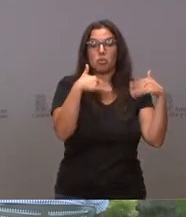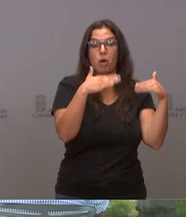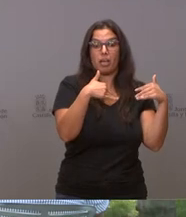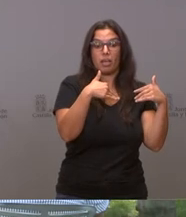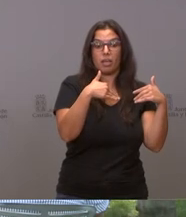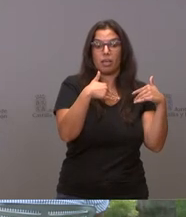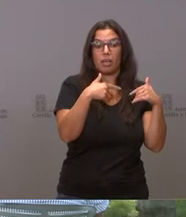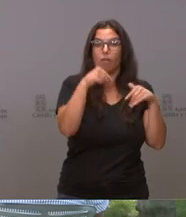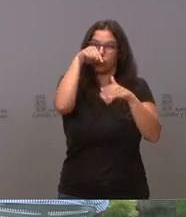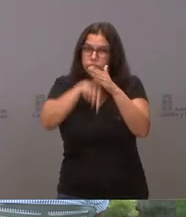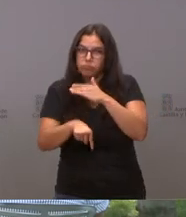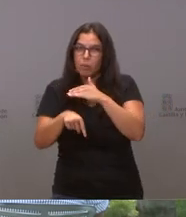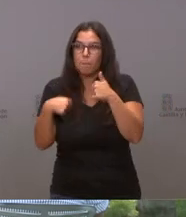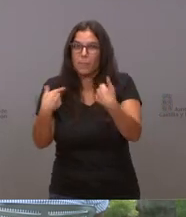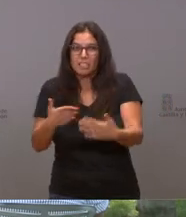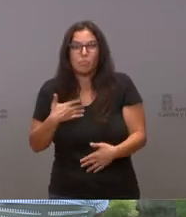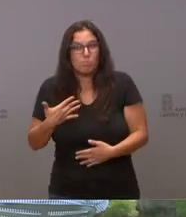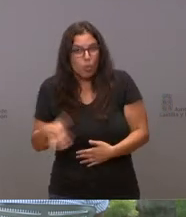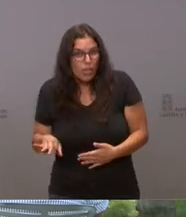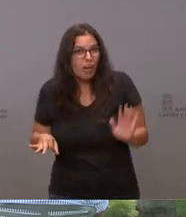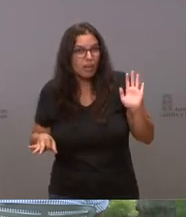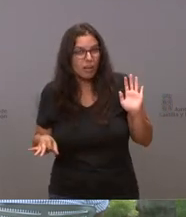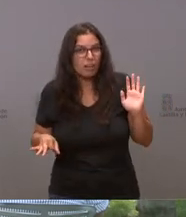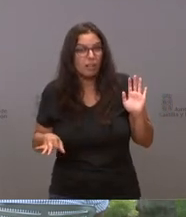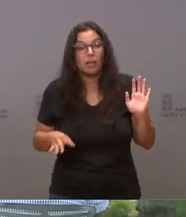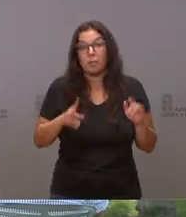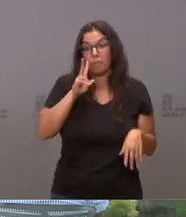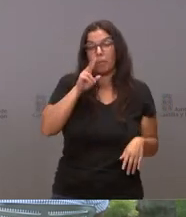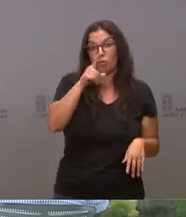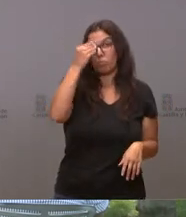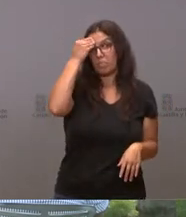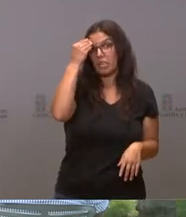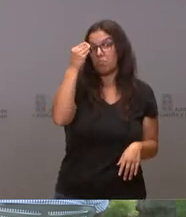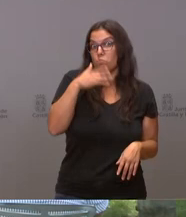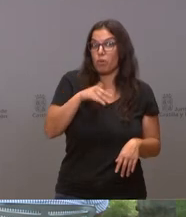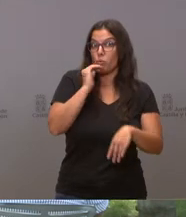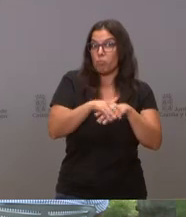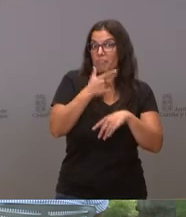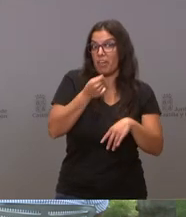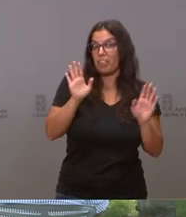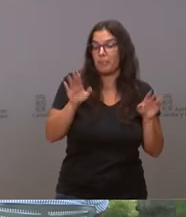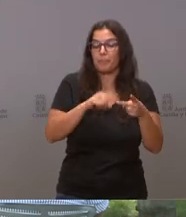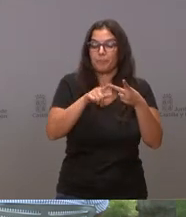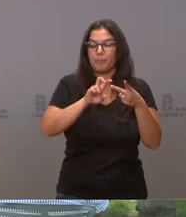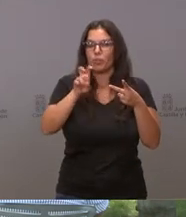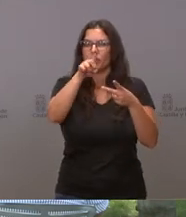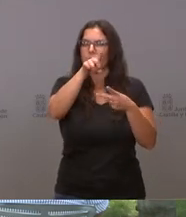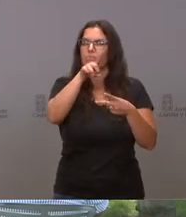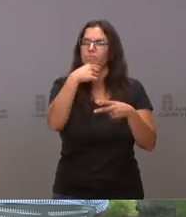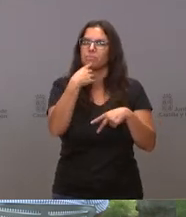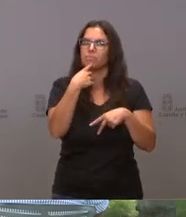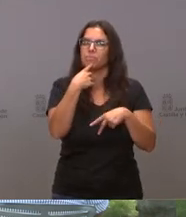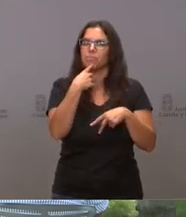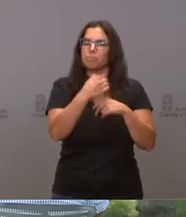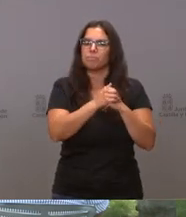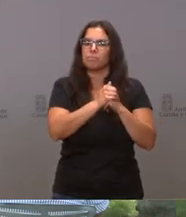más allá en los acuerdos, dado que parece que usted es optimista a hora de cumplirlos. Y una segunda cuestión sobre la afirmación que hace es de